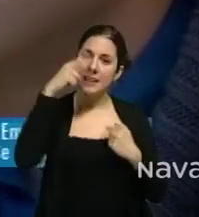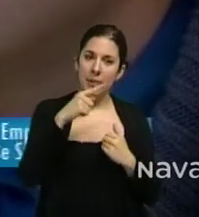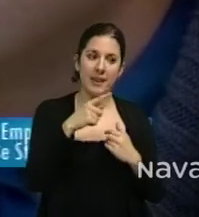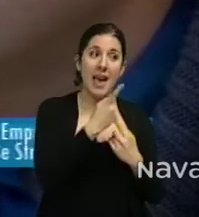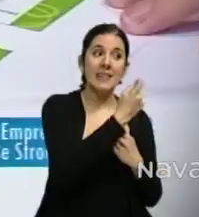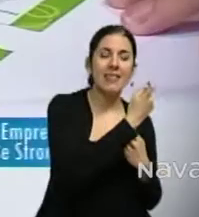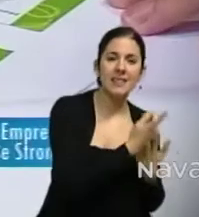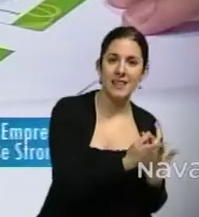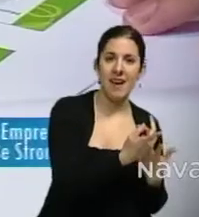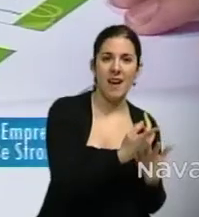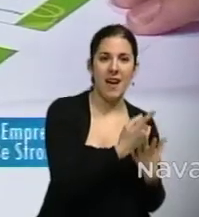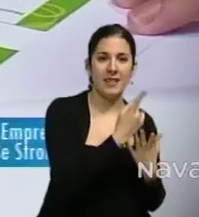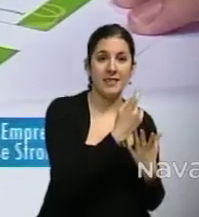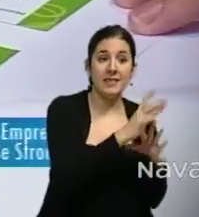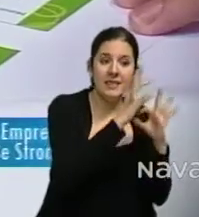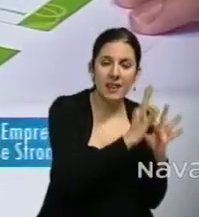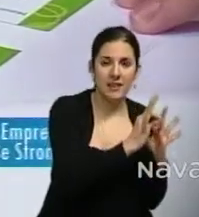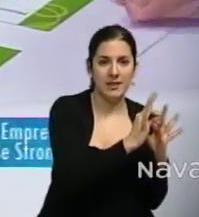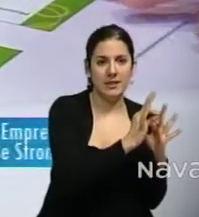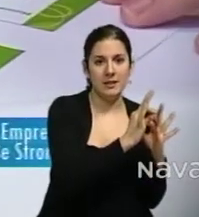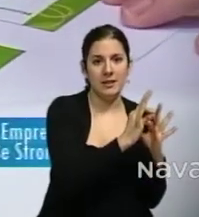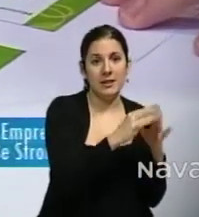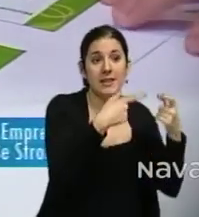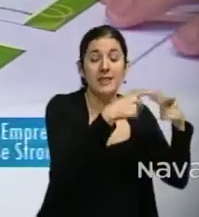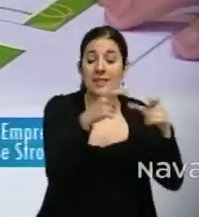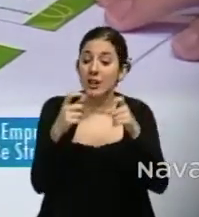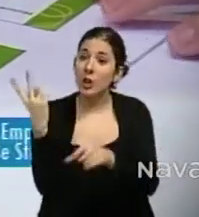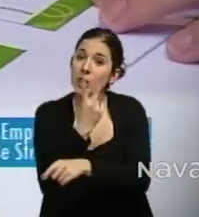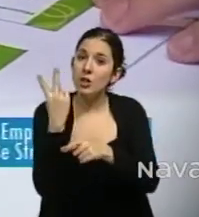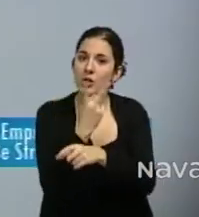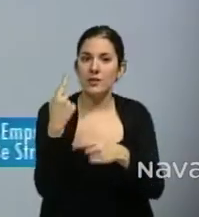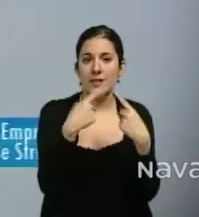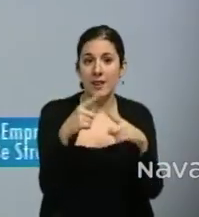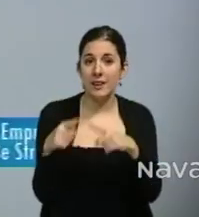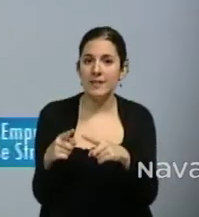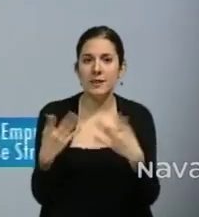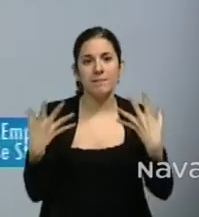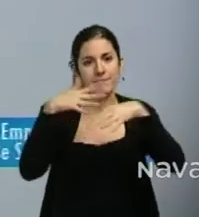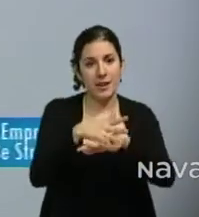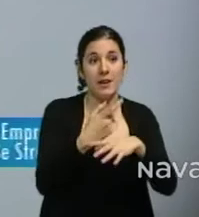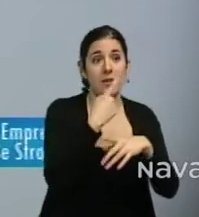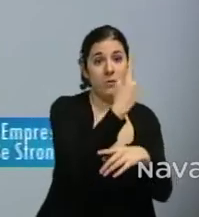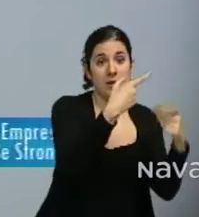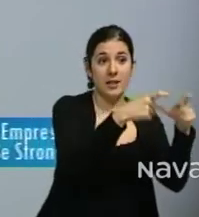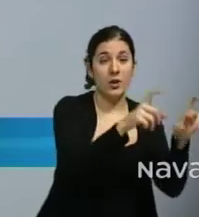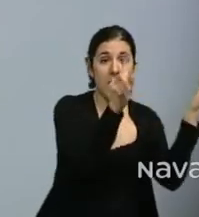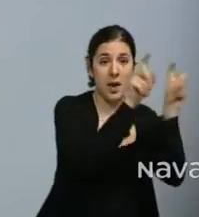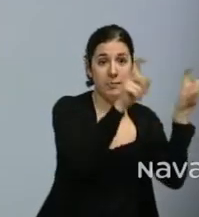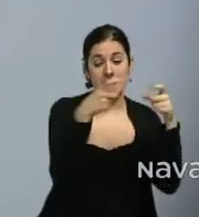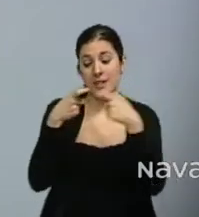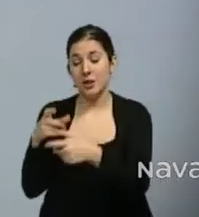necesidad, una serie de necesidades en dos sectores muy sensibles. Uno como es el de la empresa y otro como es el de los jóvenes